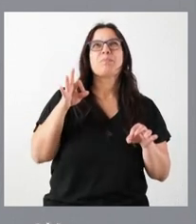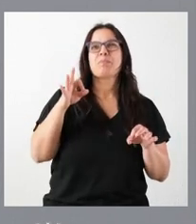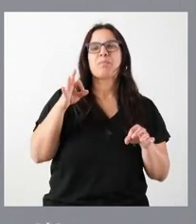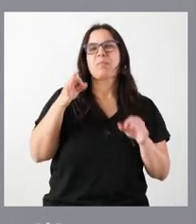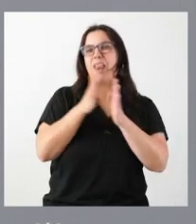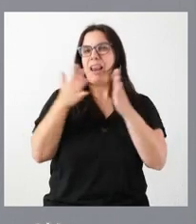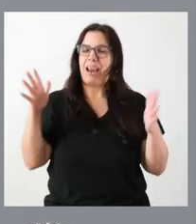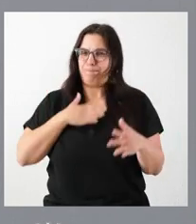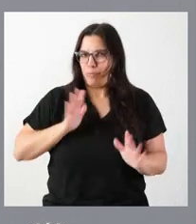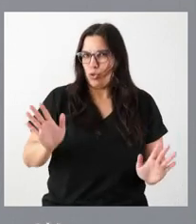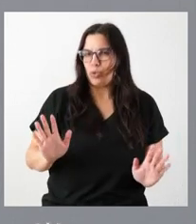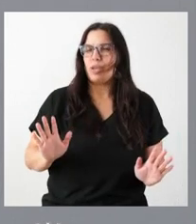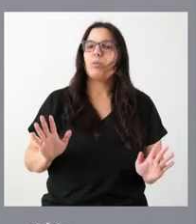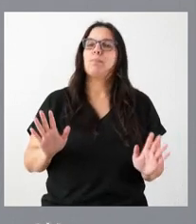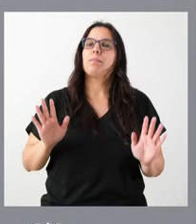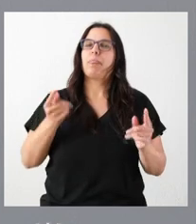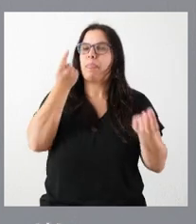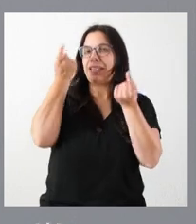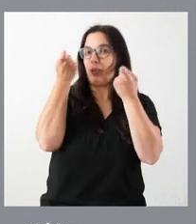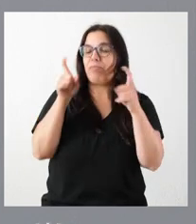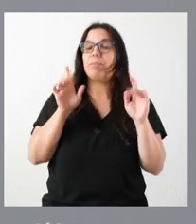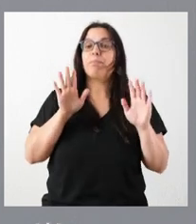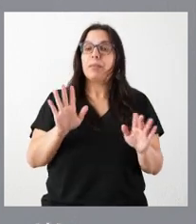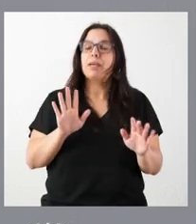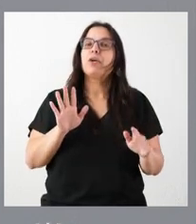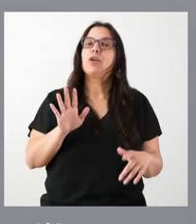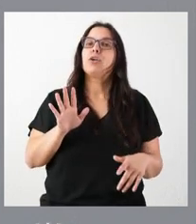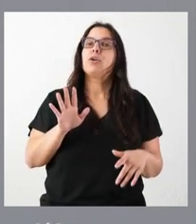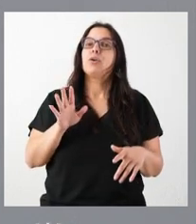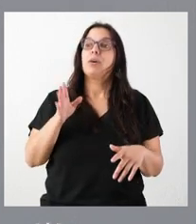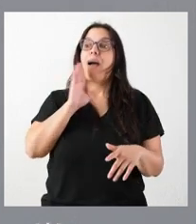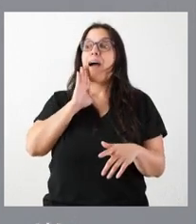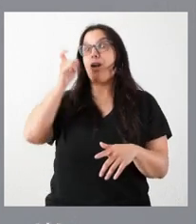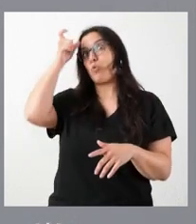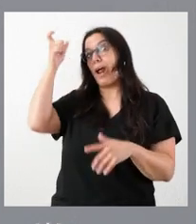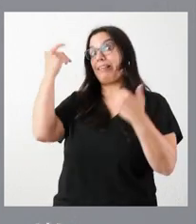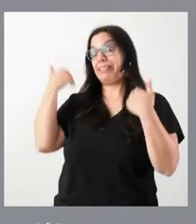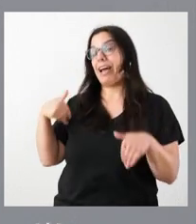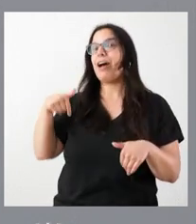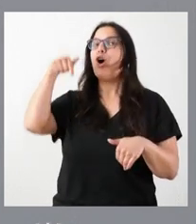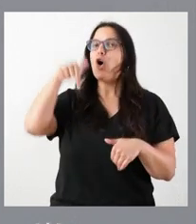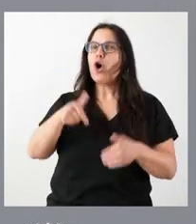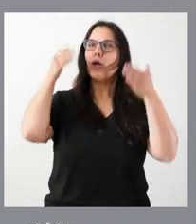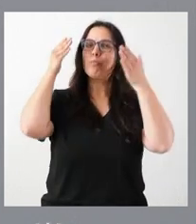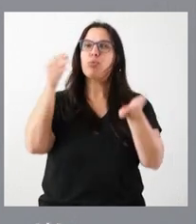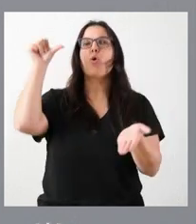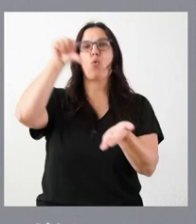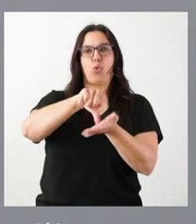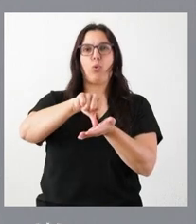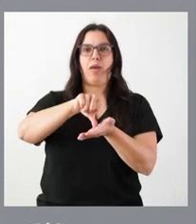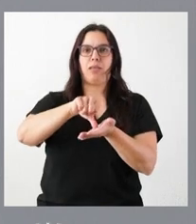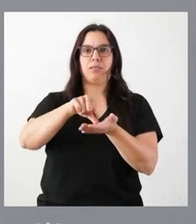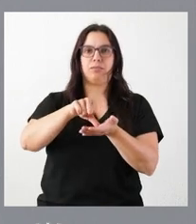por no alargarme con todo el detalle, pero se incorporan a estos. Los que traemos hoy, por tanto, son los de carácter urbano,